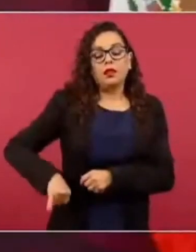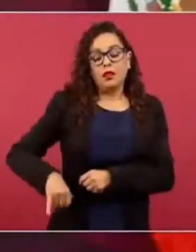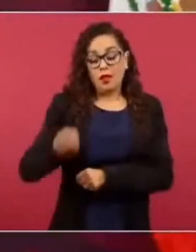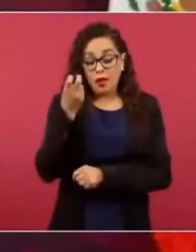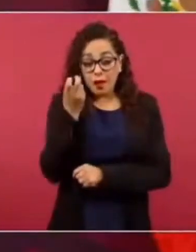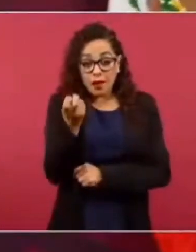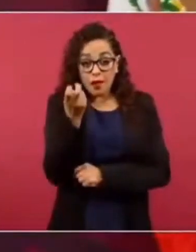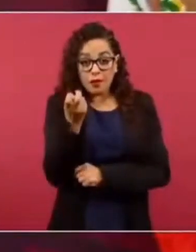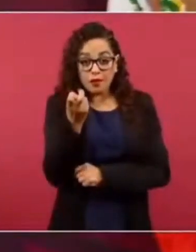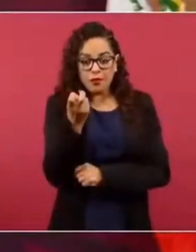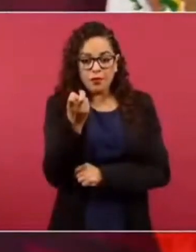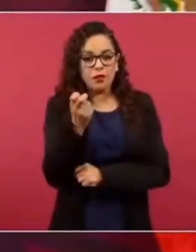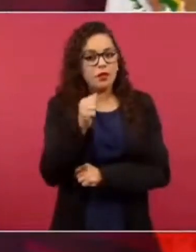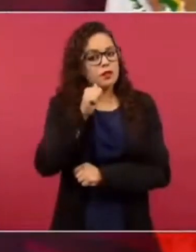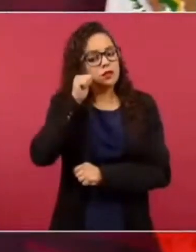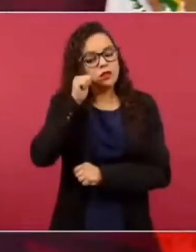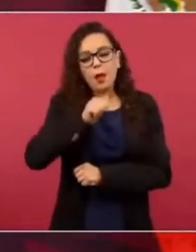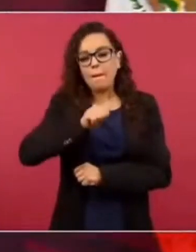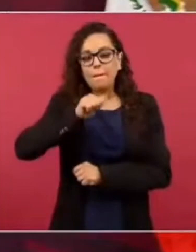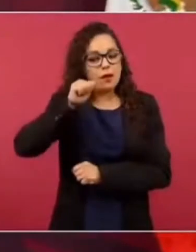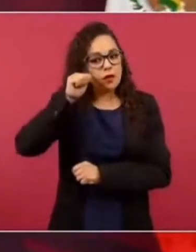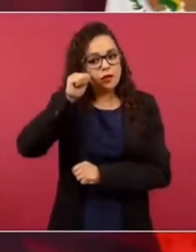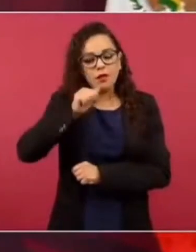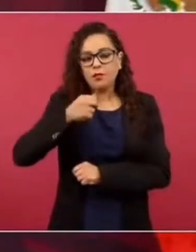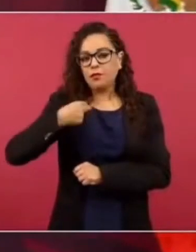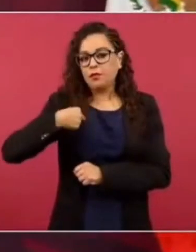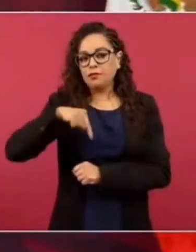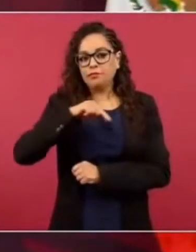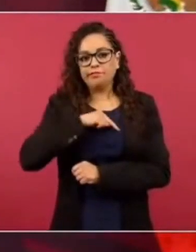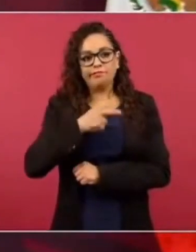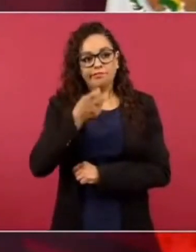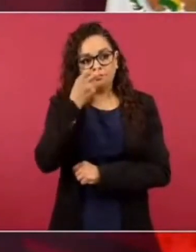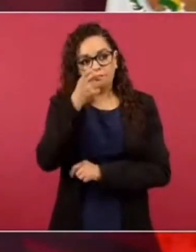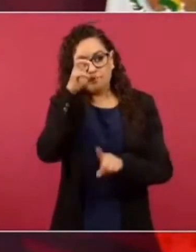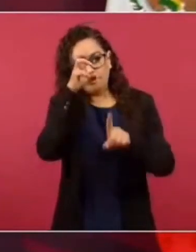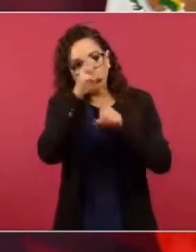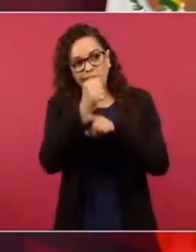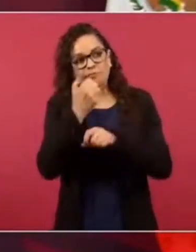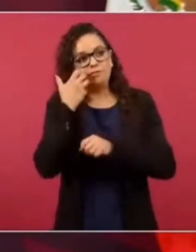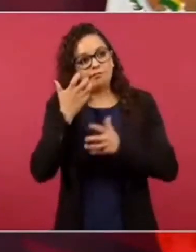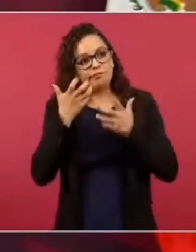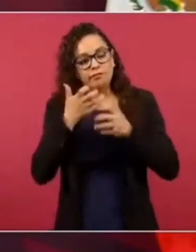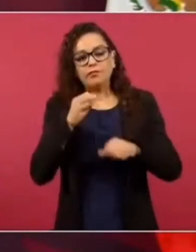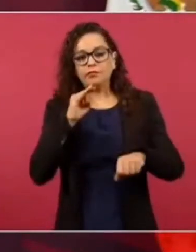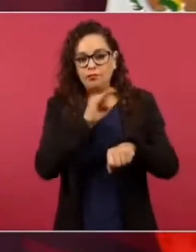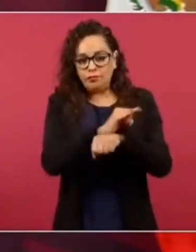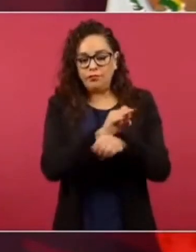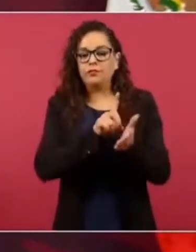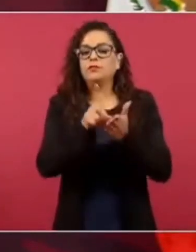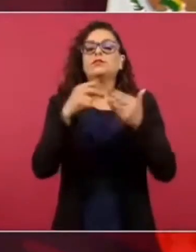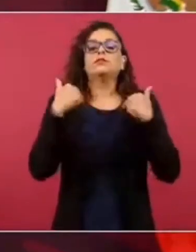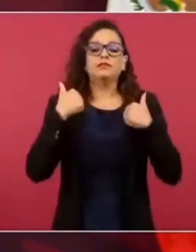Siempre ha sido ese nuestro propósito. Hay otros,